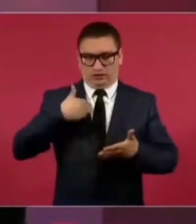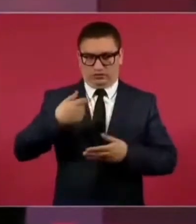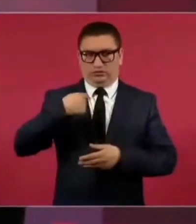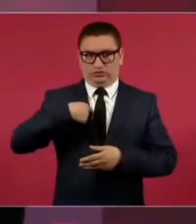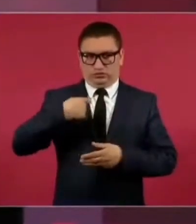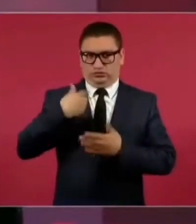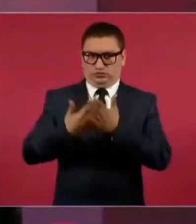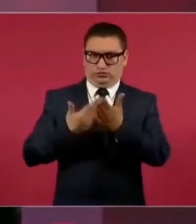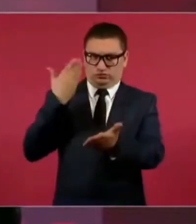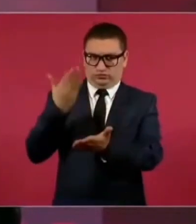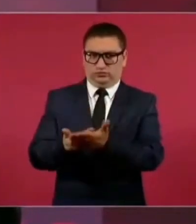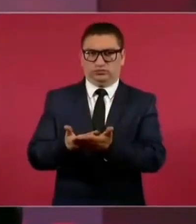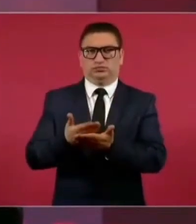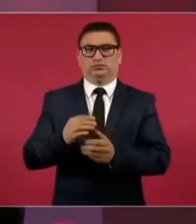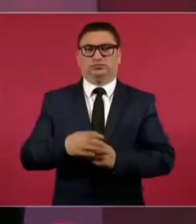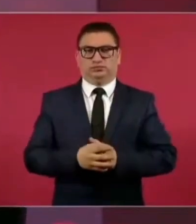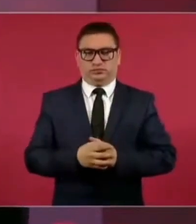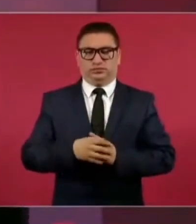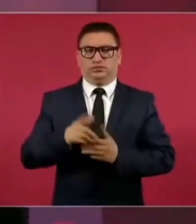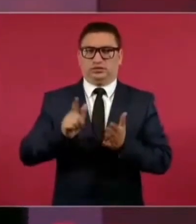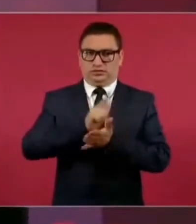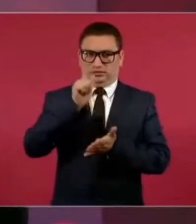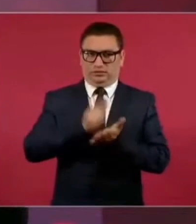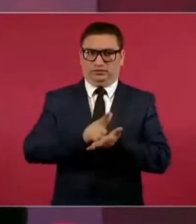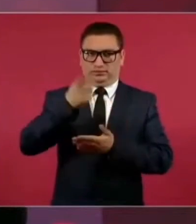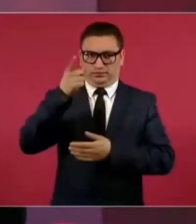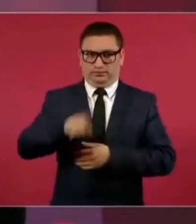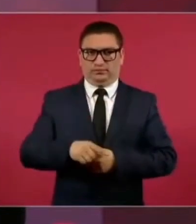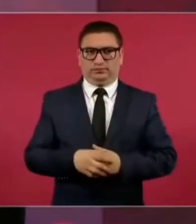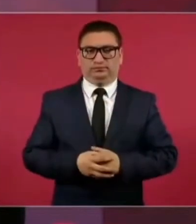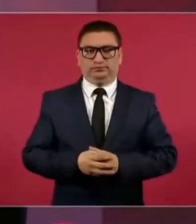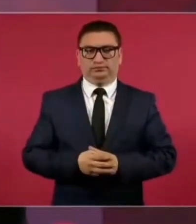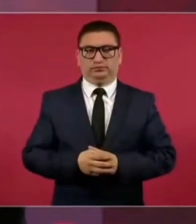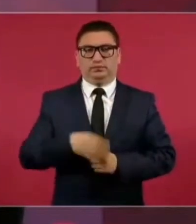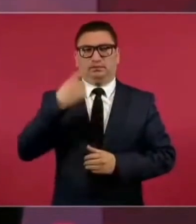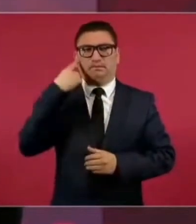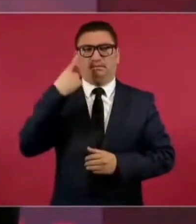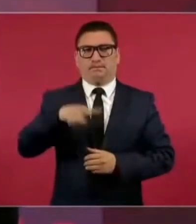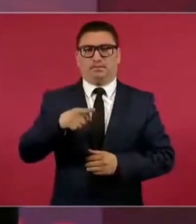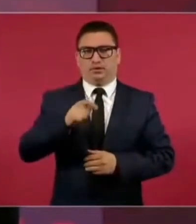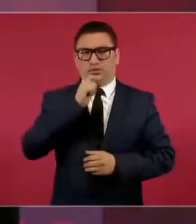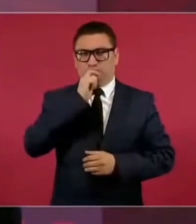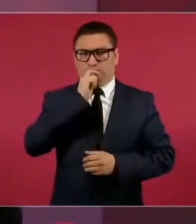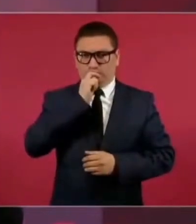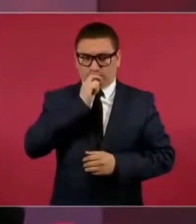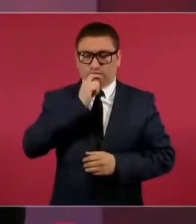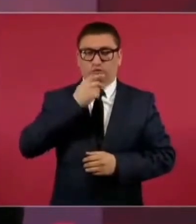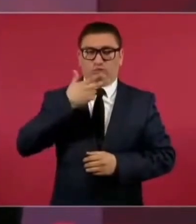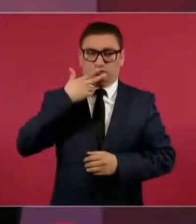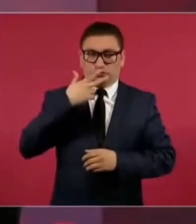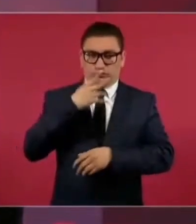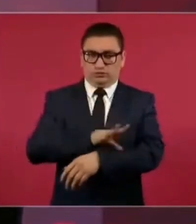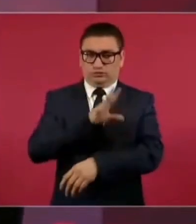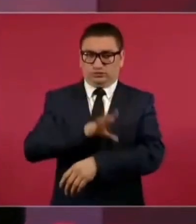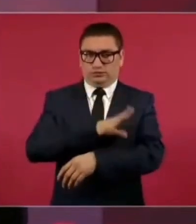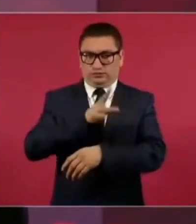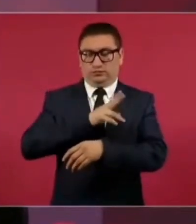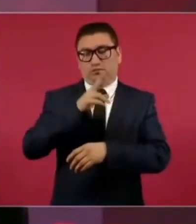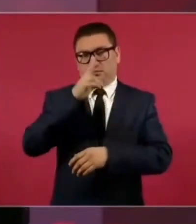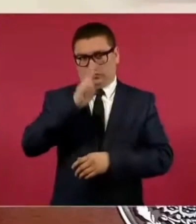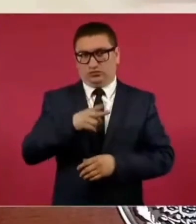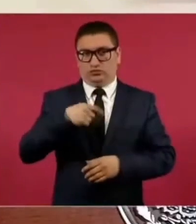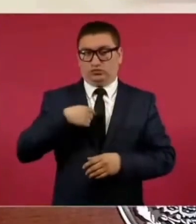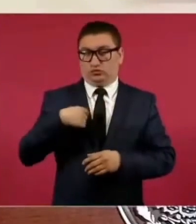iniciativa de ley para prohibir los vapeadores, porque no voy a ser cómplice